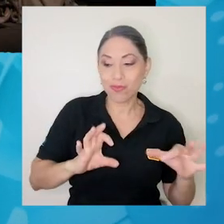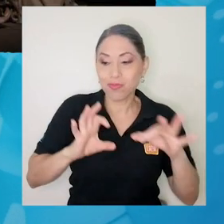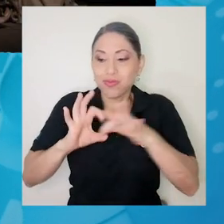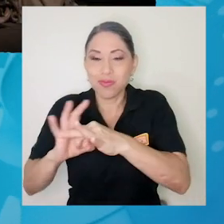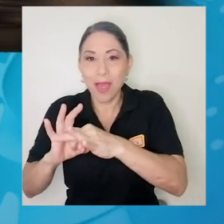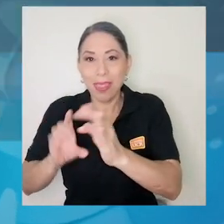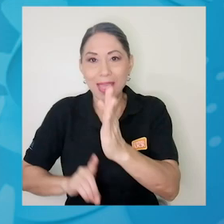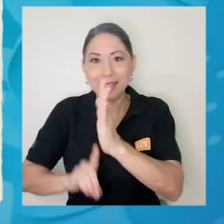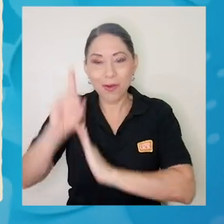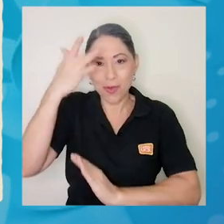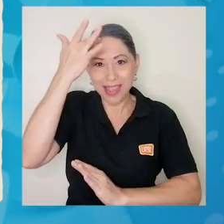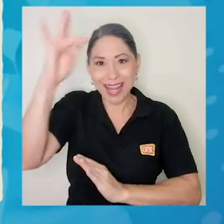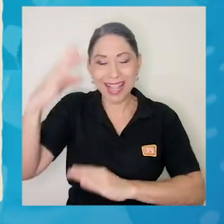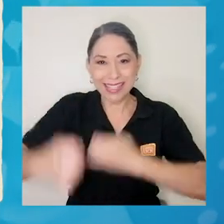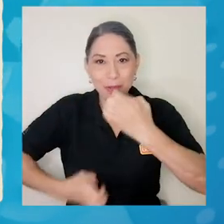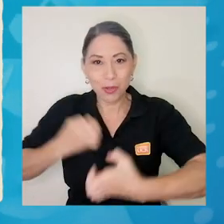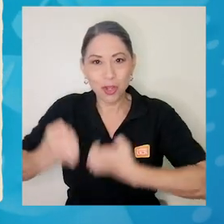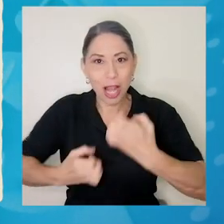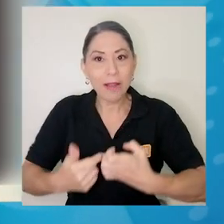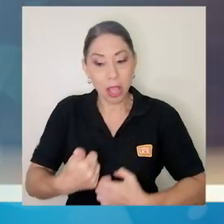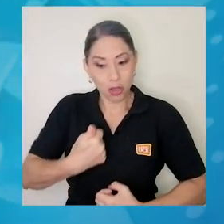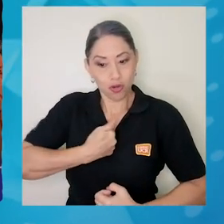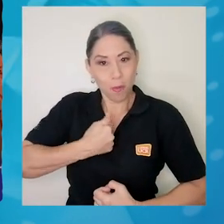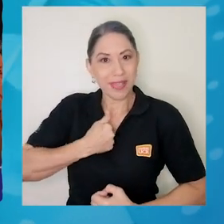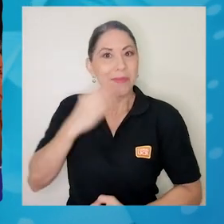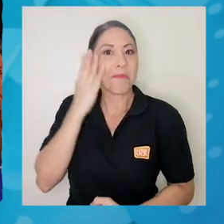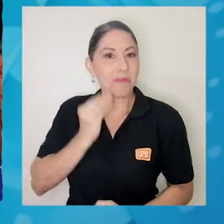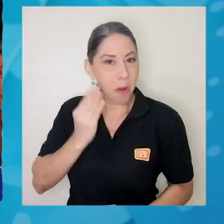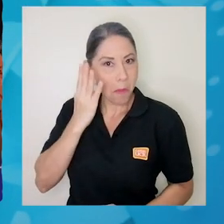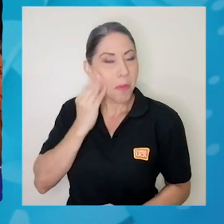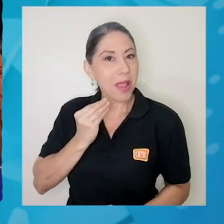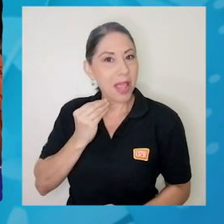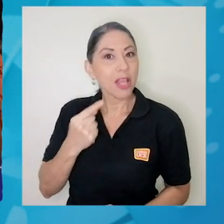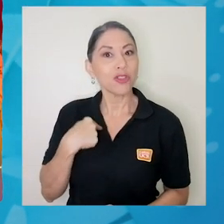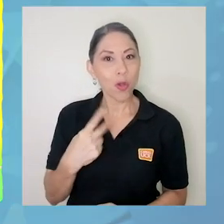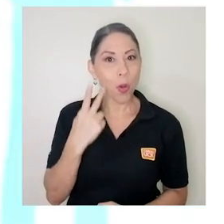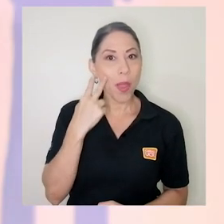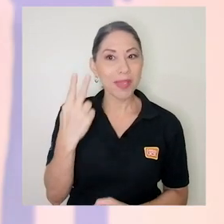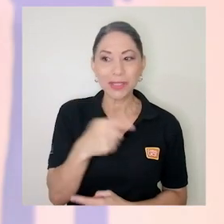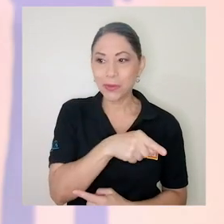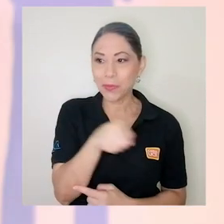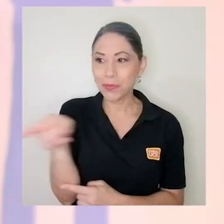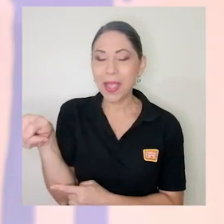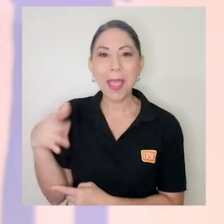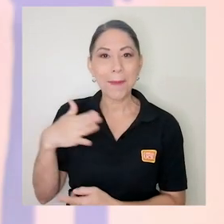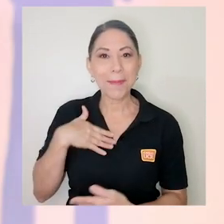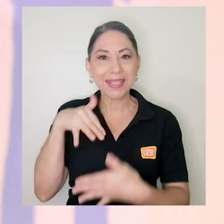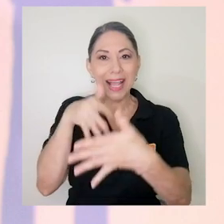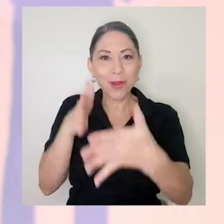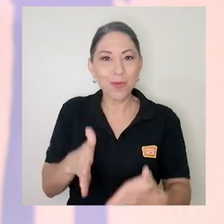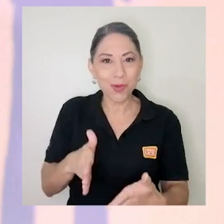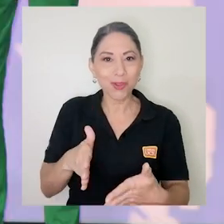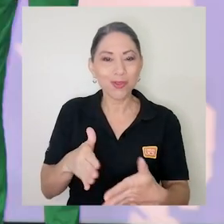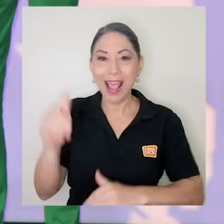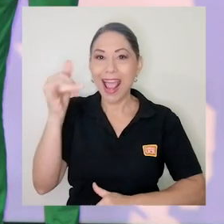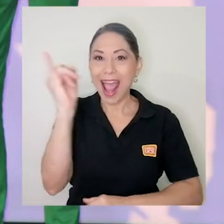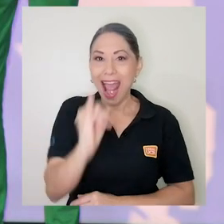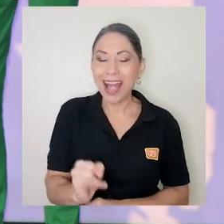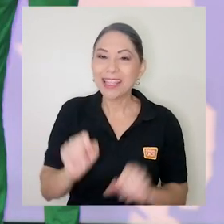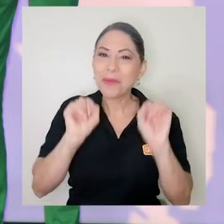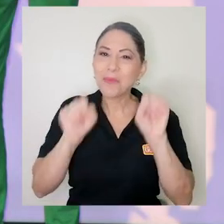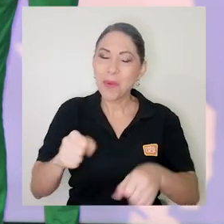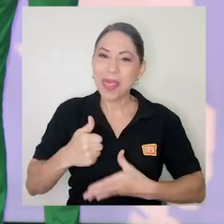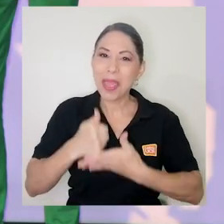inteligencia emocional. Creo que lo viví en carne propia y lo he visto en mis alumnos cómo el arte puede ayudar a